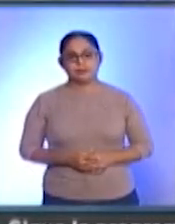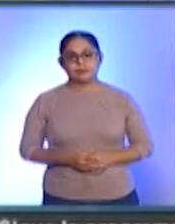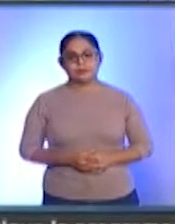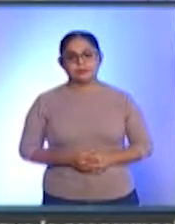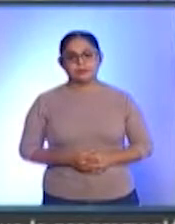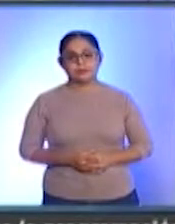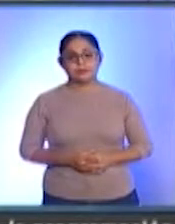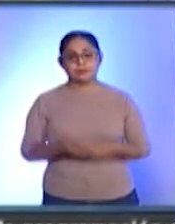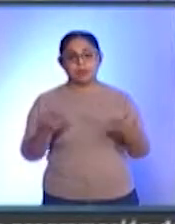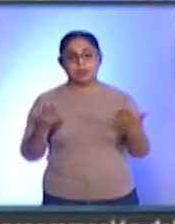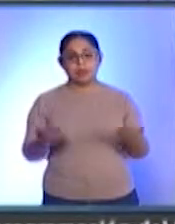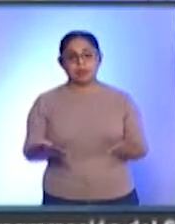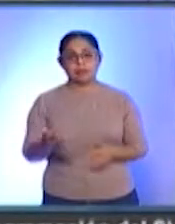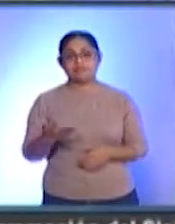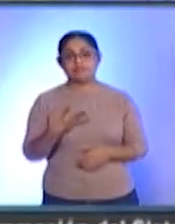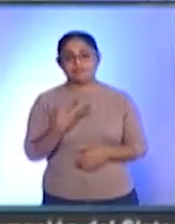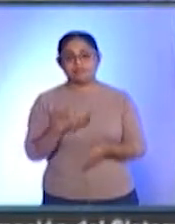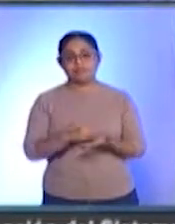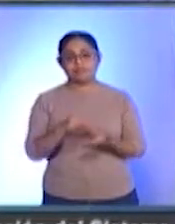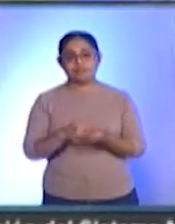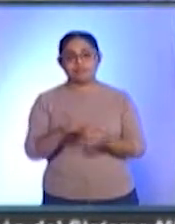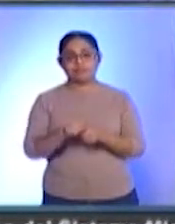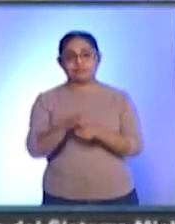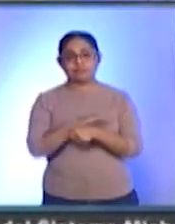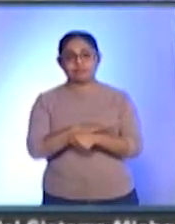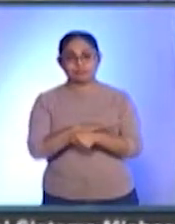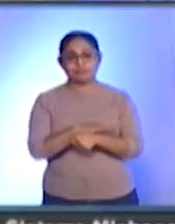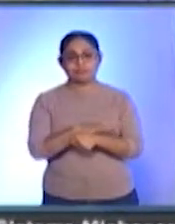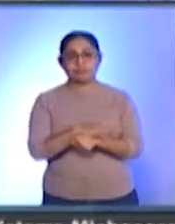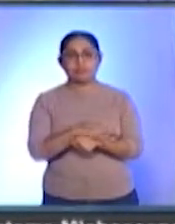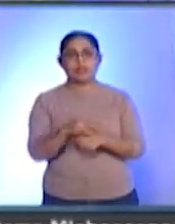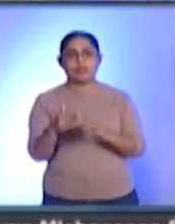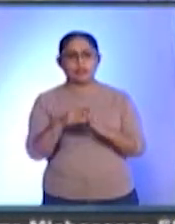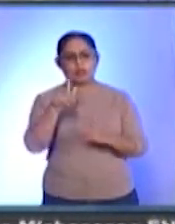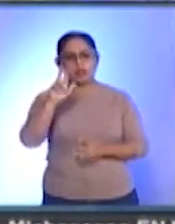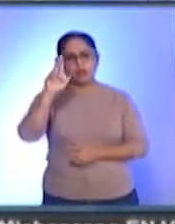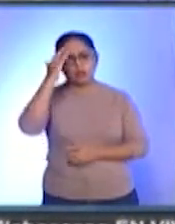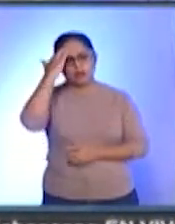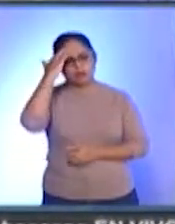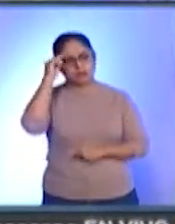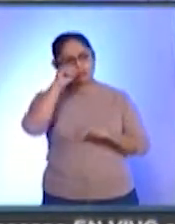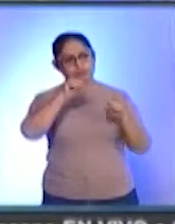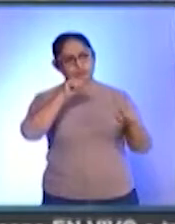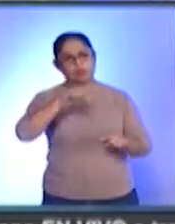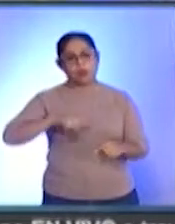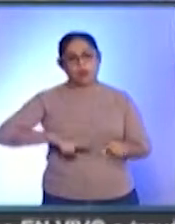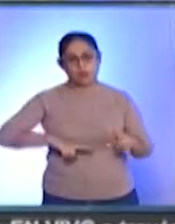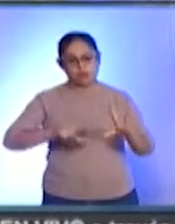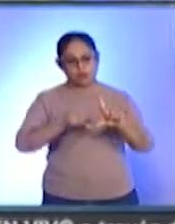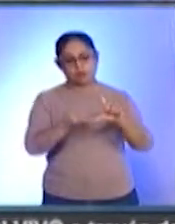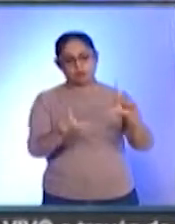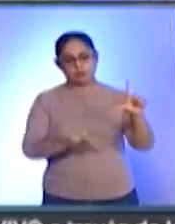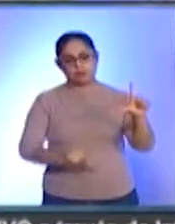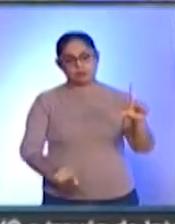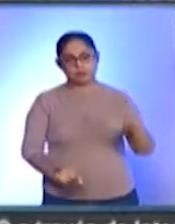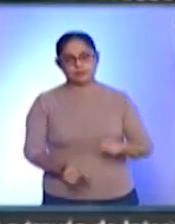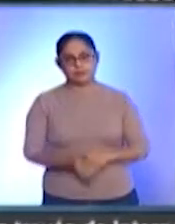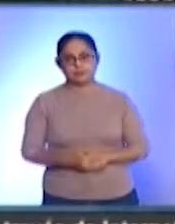Y a pesar de la pandemia, la Casa de Hidalgo es reconocida por el Gobierno de la República. Aquí los detalles.